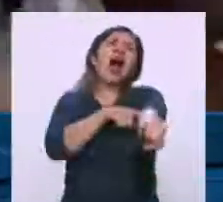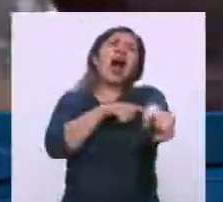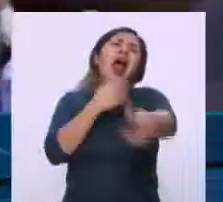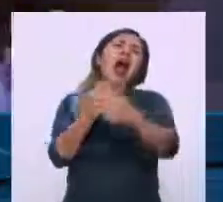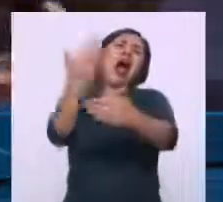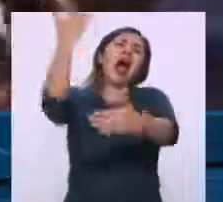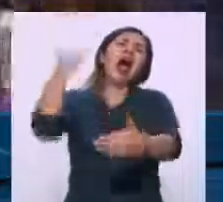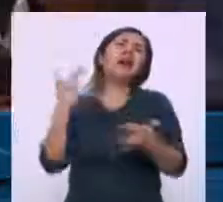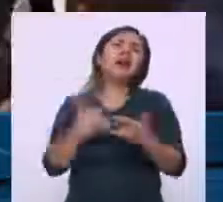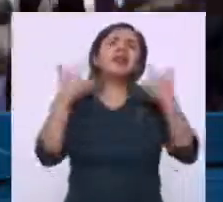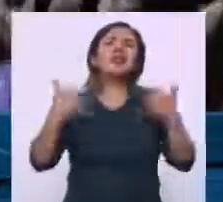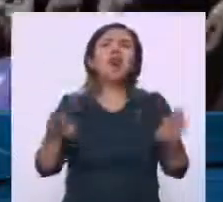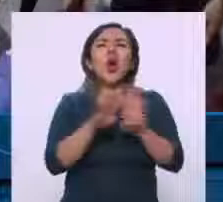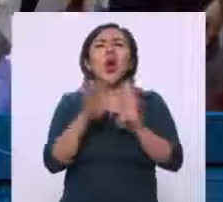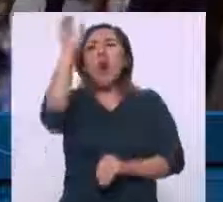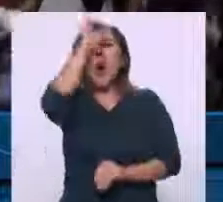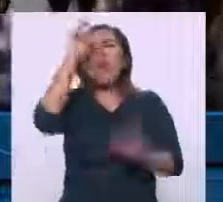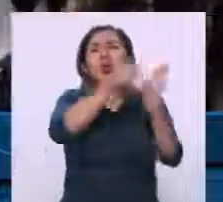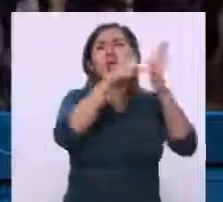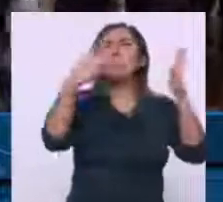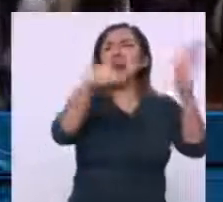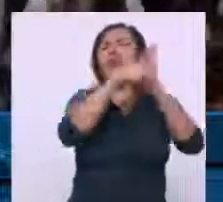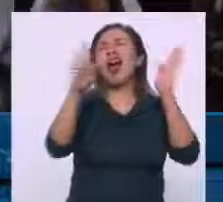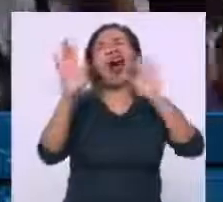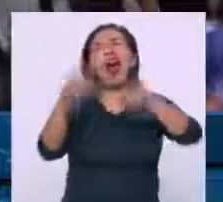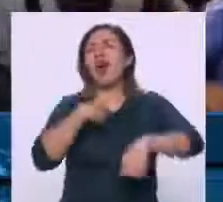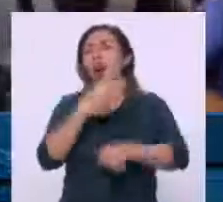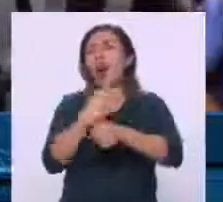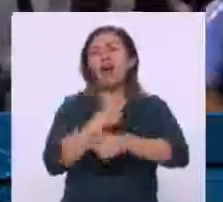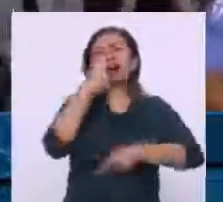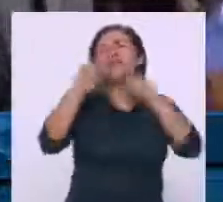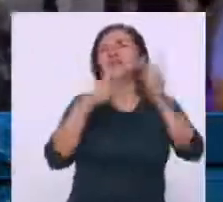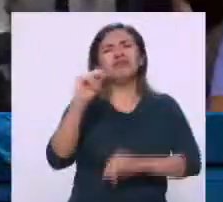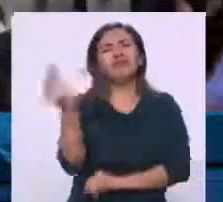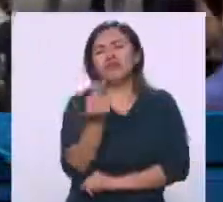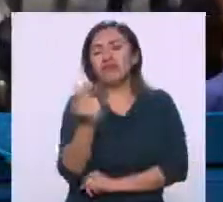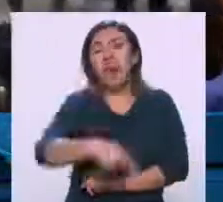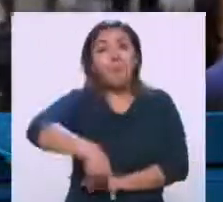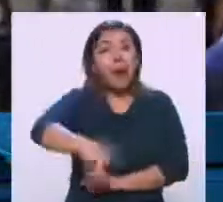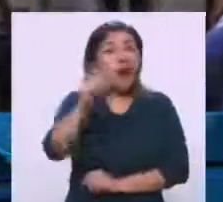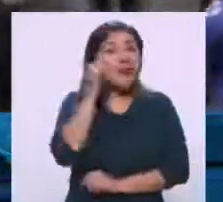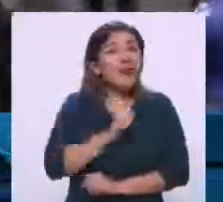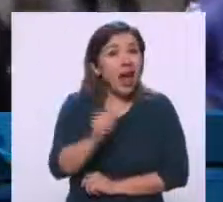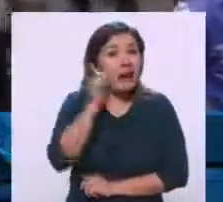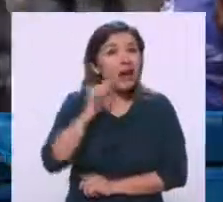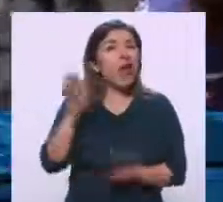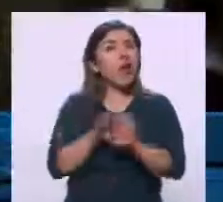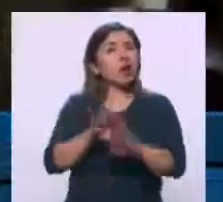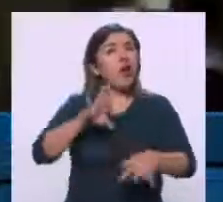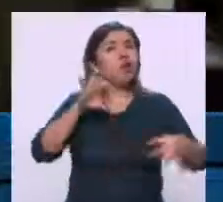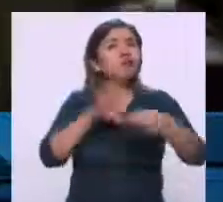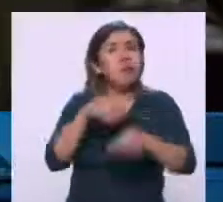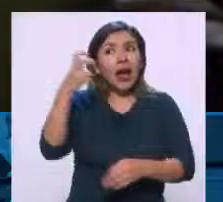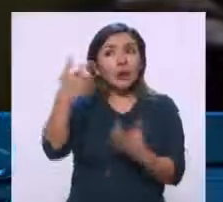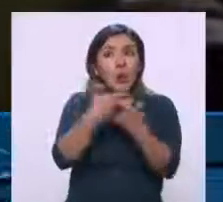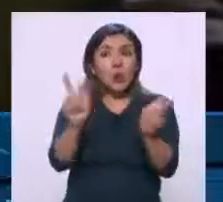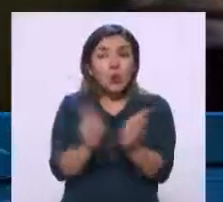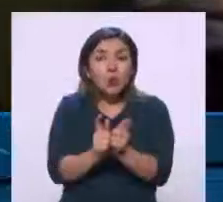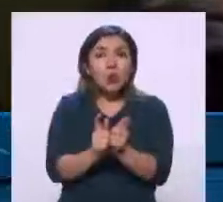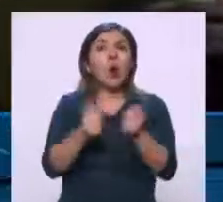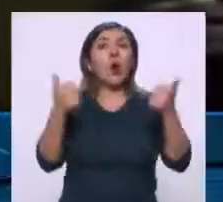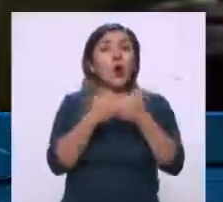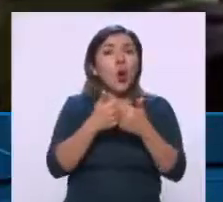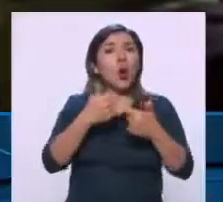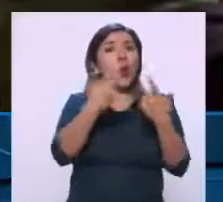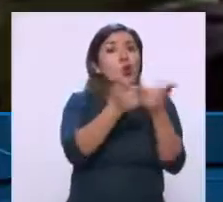de ciertas columnas de opinión que no voy a mencionar aquí para no ser los famosos, pero que siempre insisten en relacionar al grupo Marabunta y a los